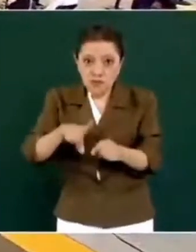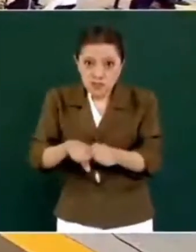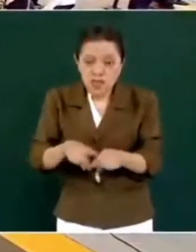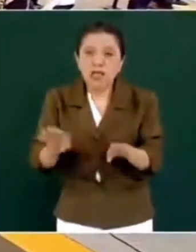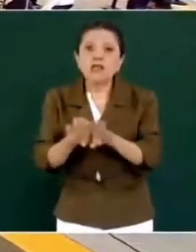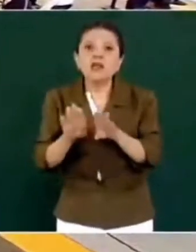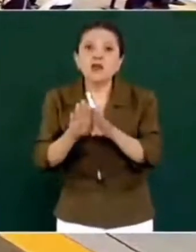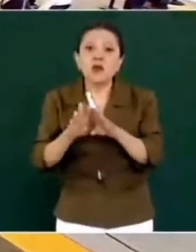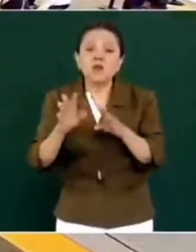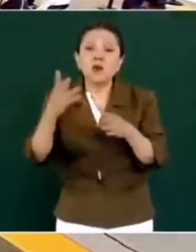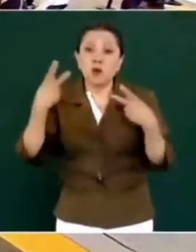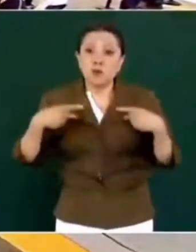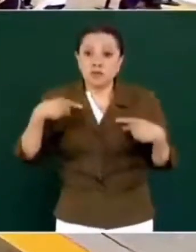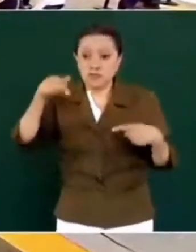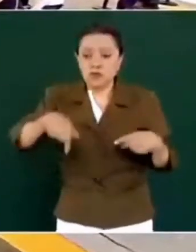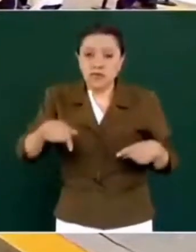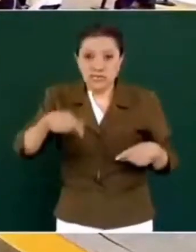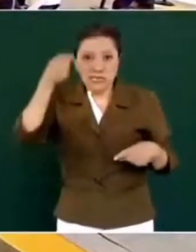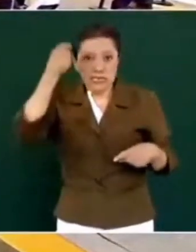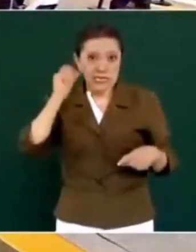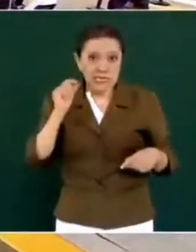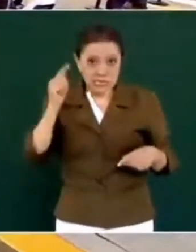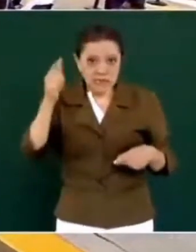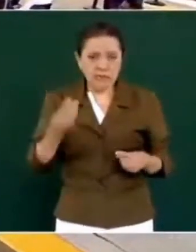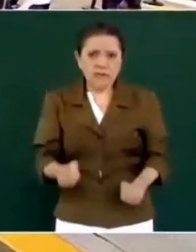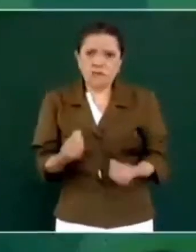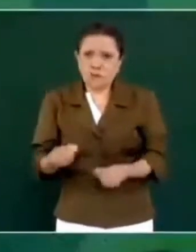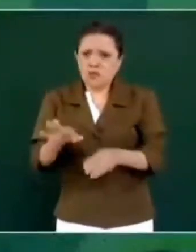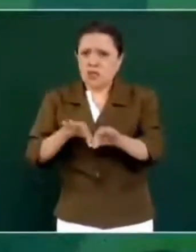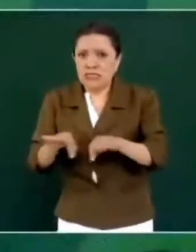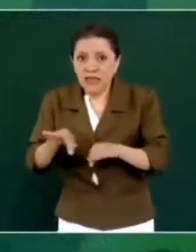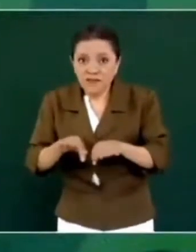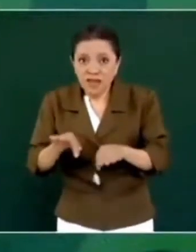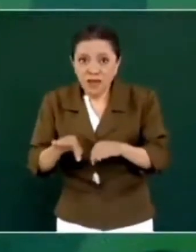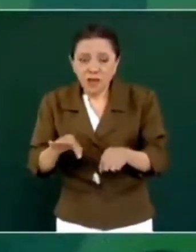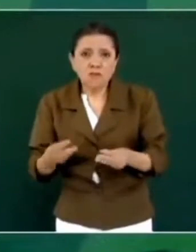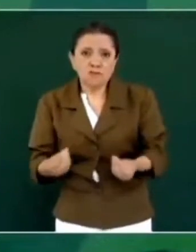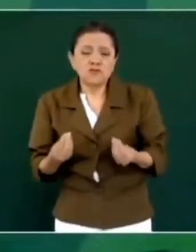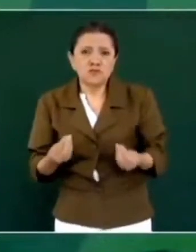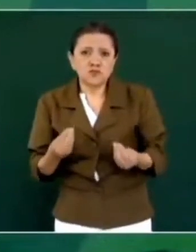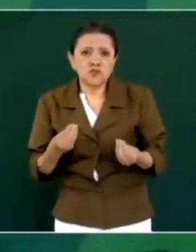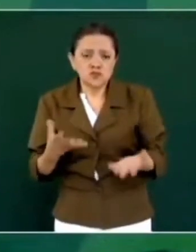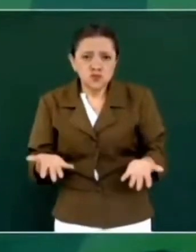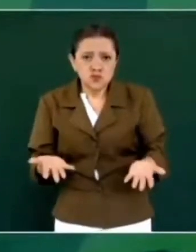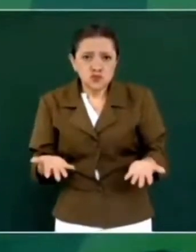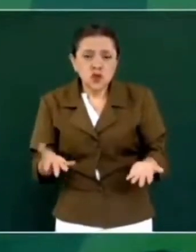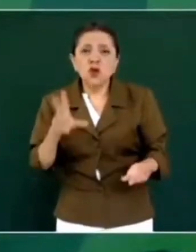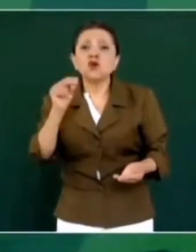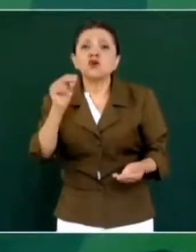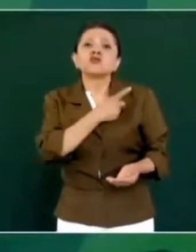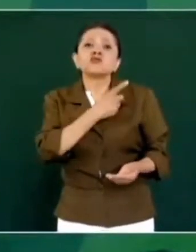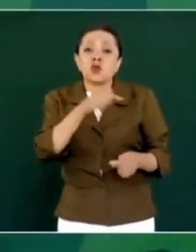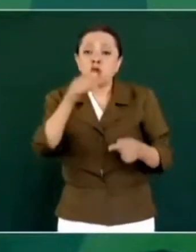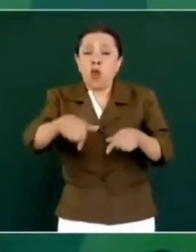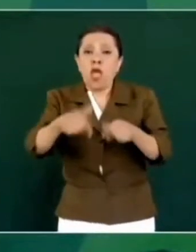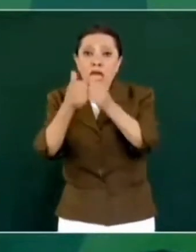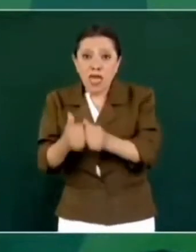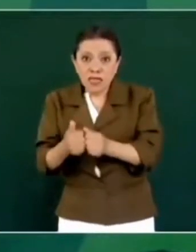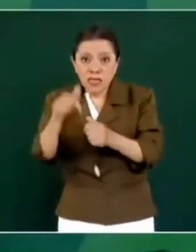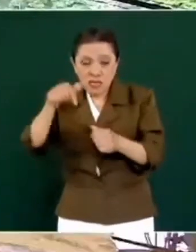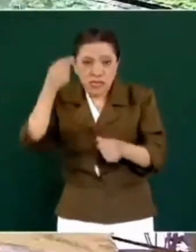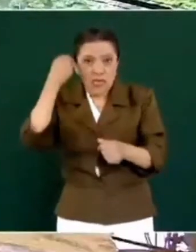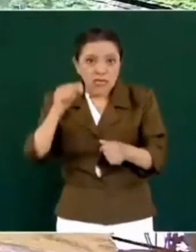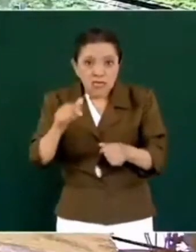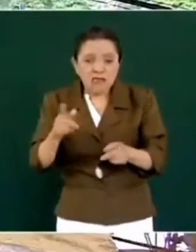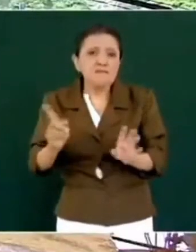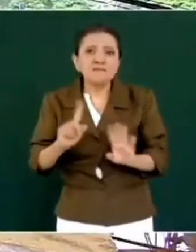guerrerenses son muy trabajadores, no solo están aquí, están en todo el país y